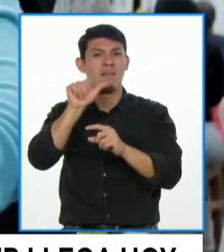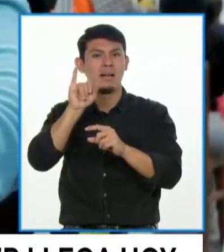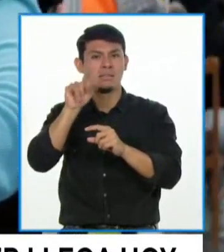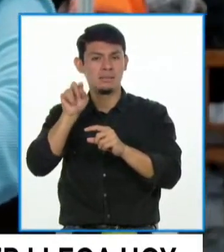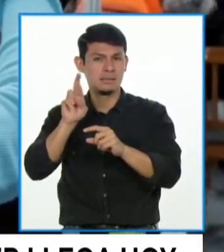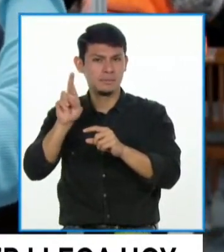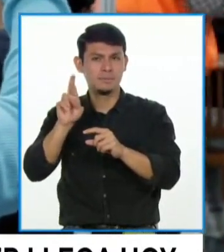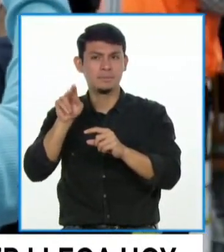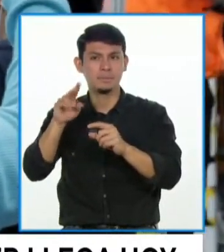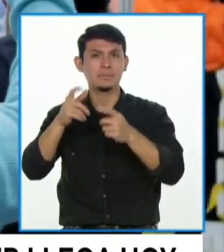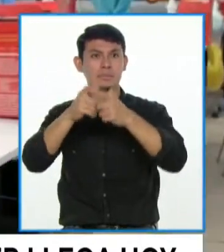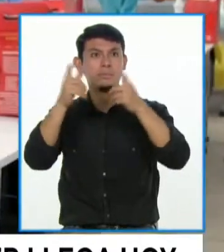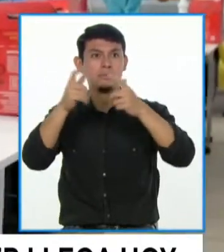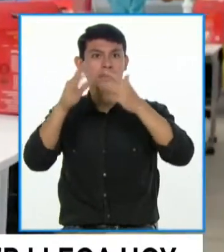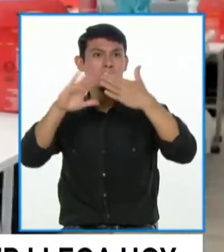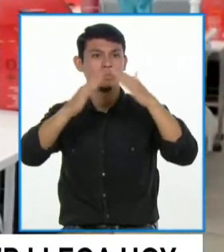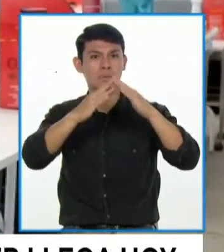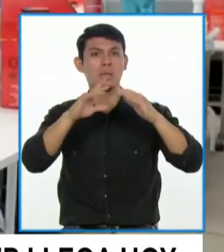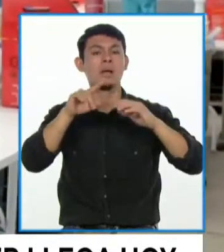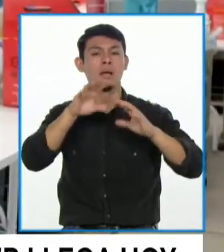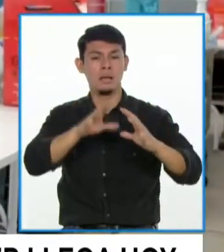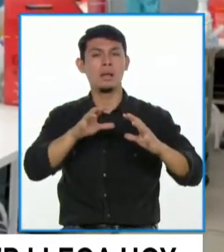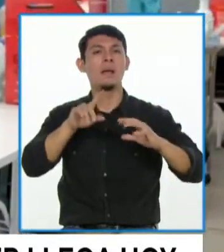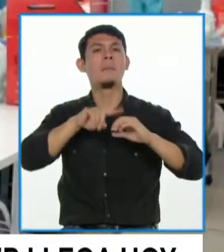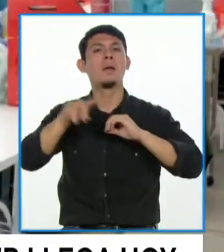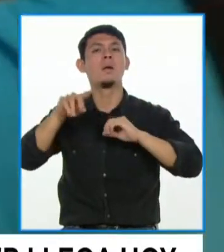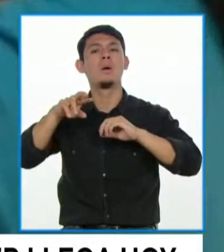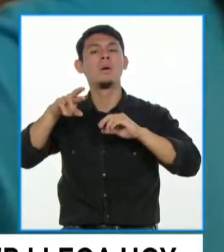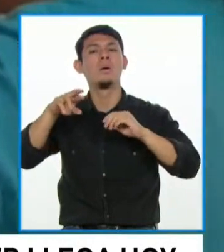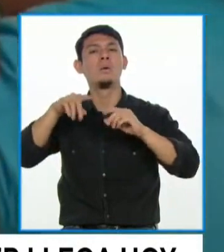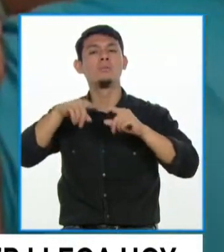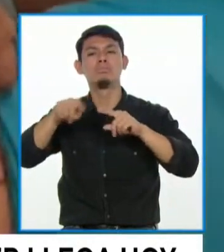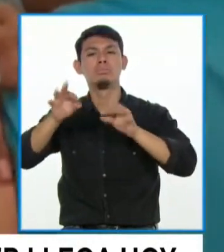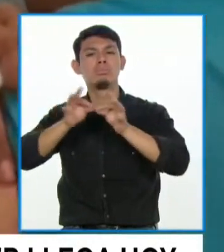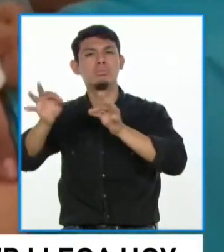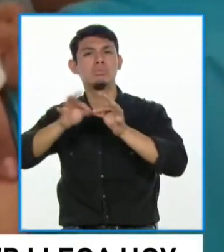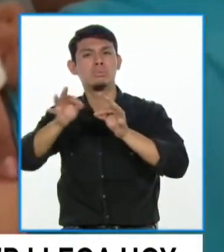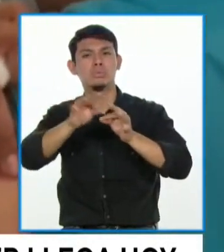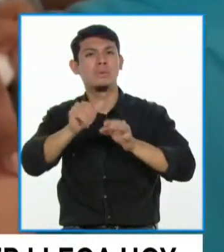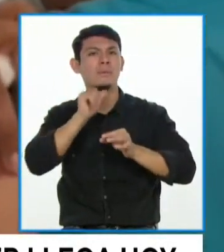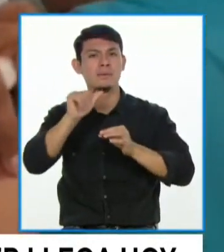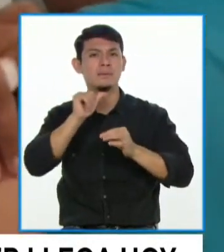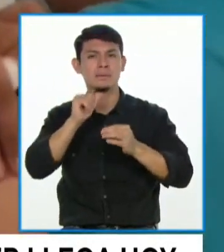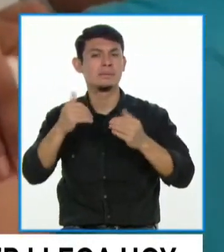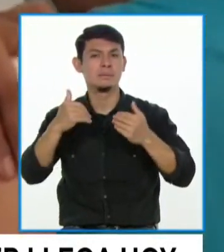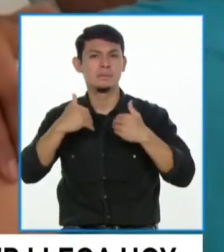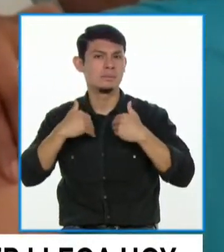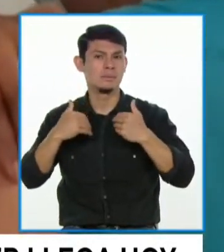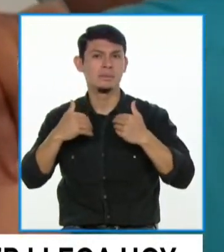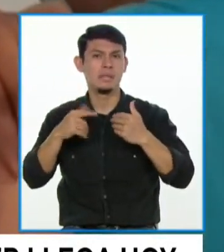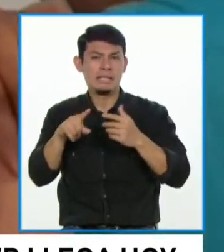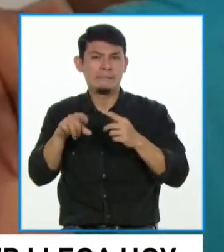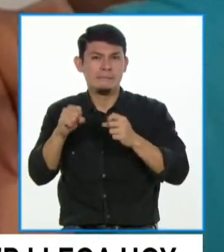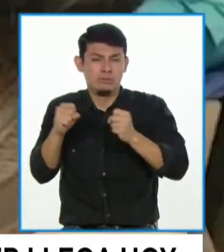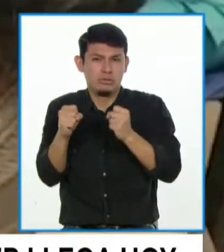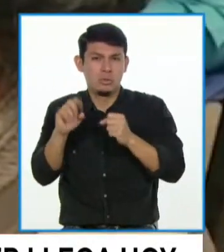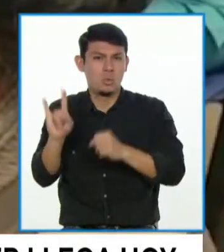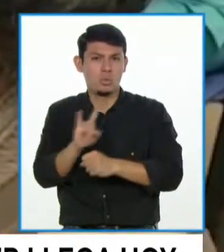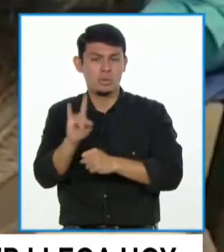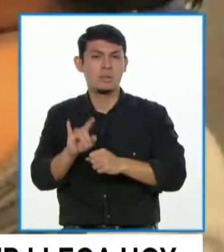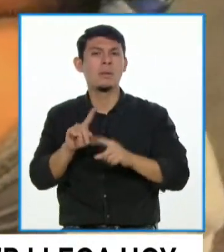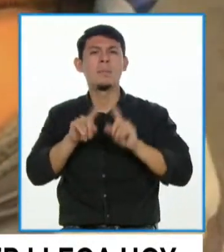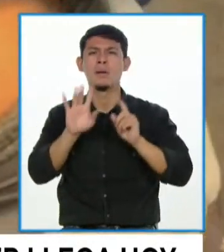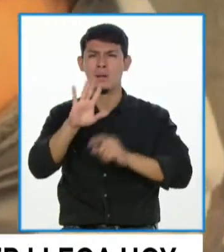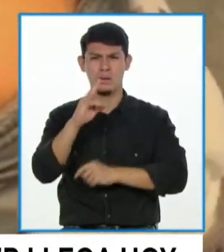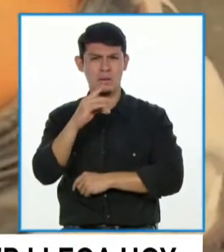ciudades. ¿Por qué? Porque en las zonas rurales, en las provincias en general, no todos tienen la capacidad ni cadena de frío para poder usar. Pero en Estados